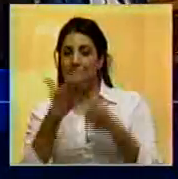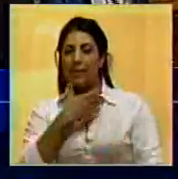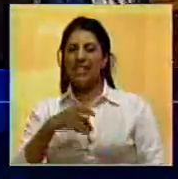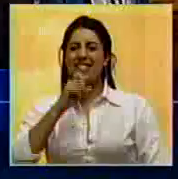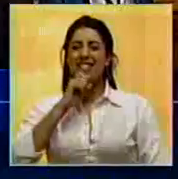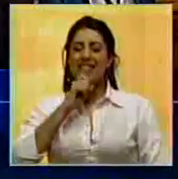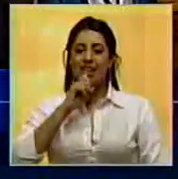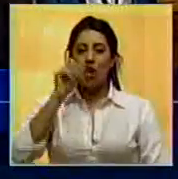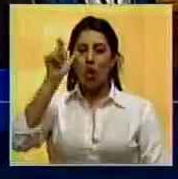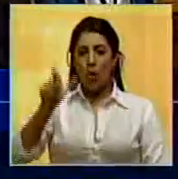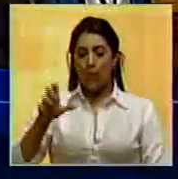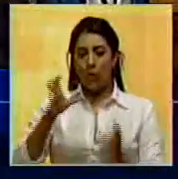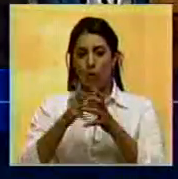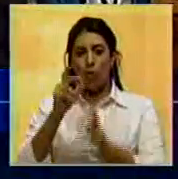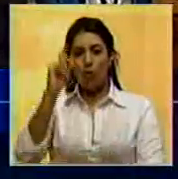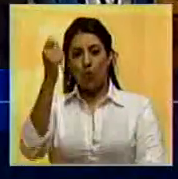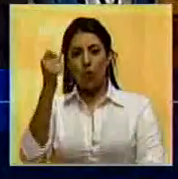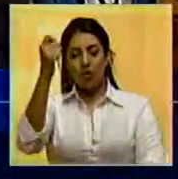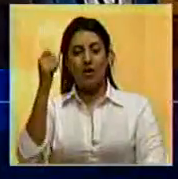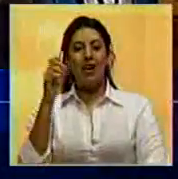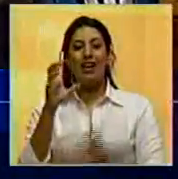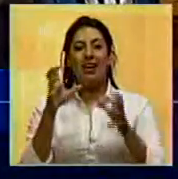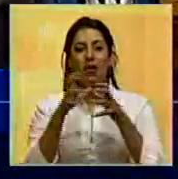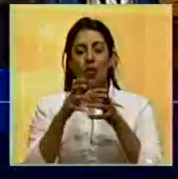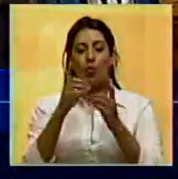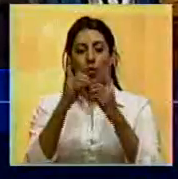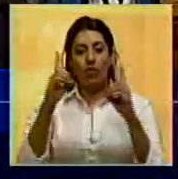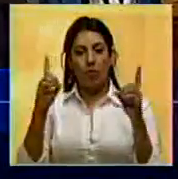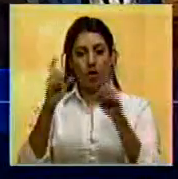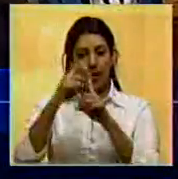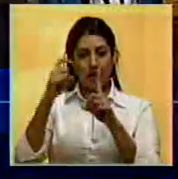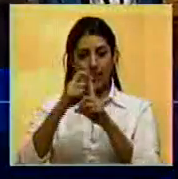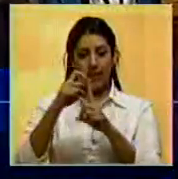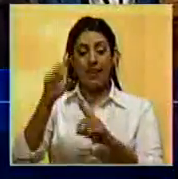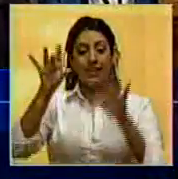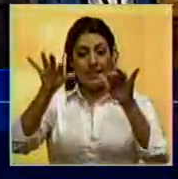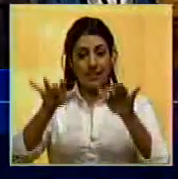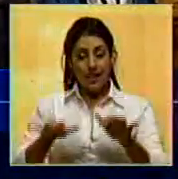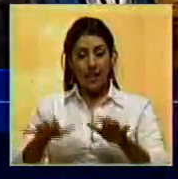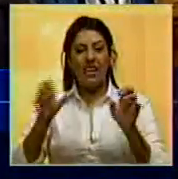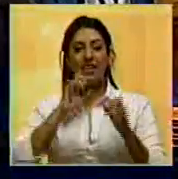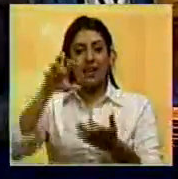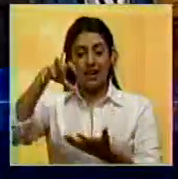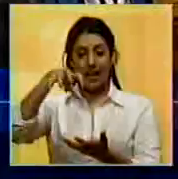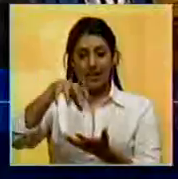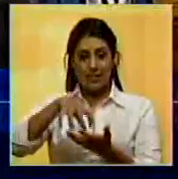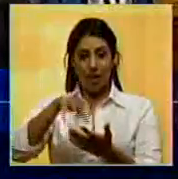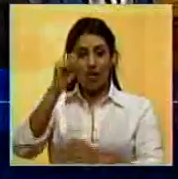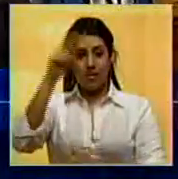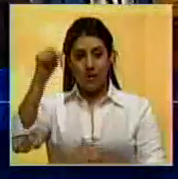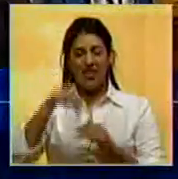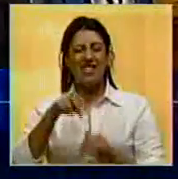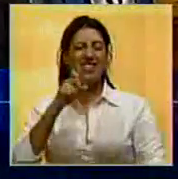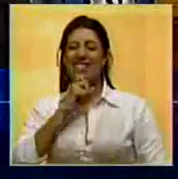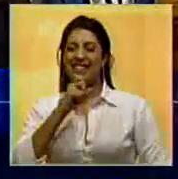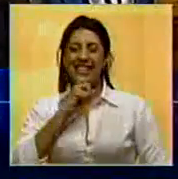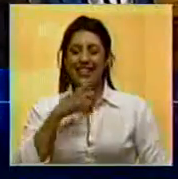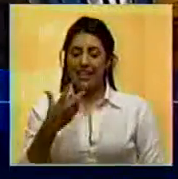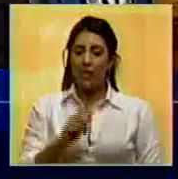por Denis Fernández, diputada de Acción Democrática. Como secretario de esta Asamblea Nacional fue